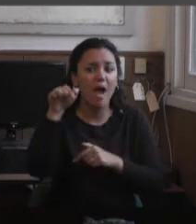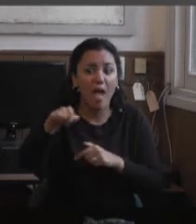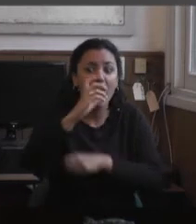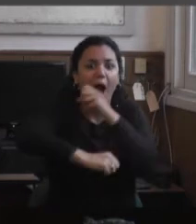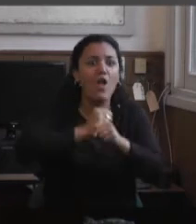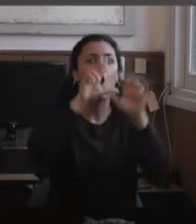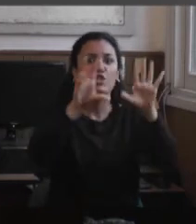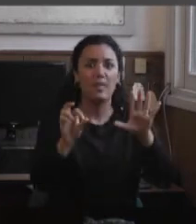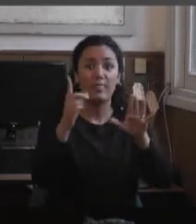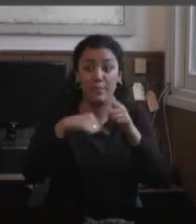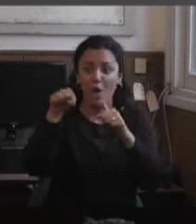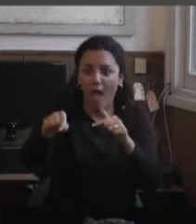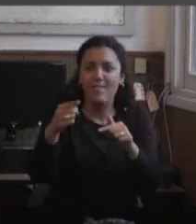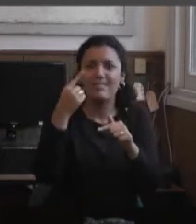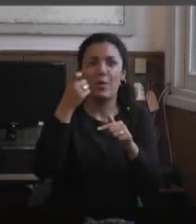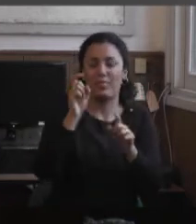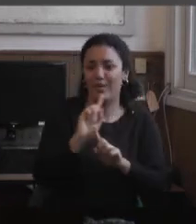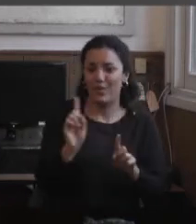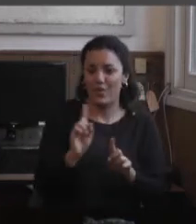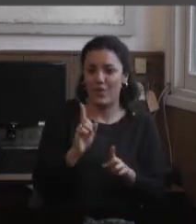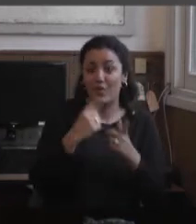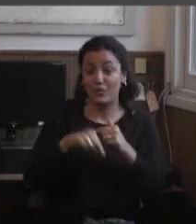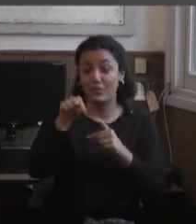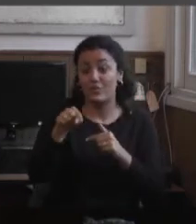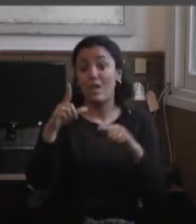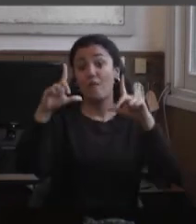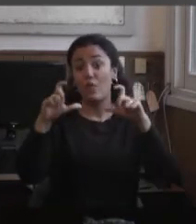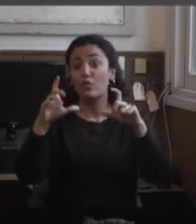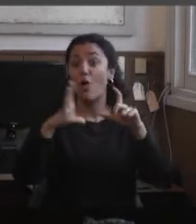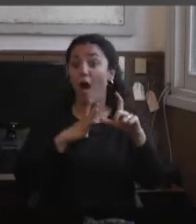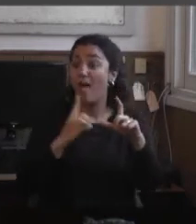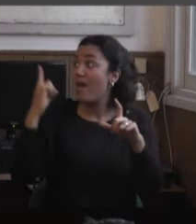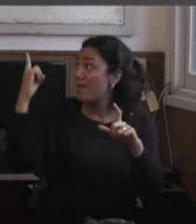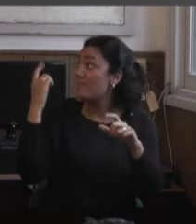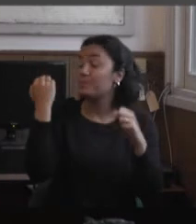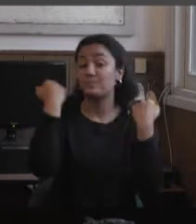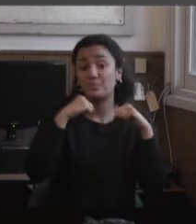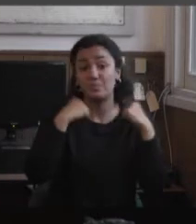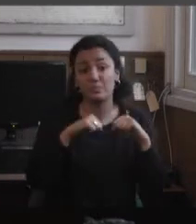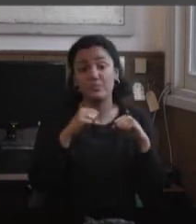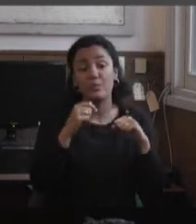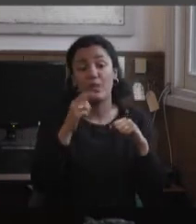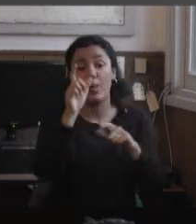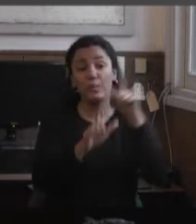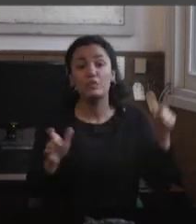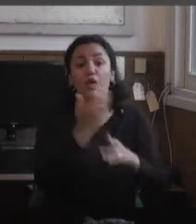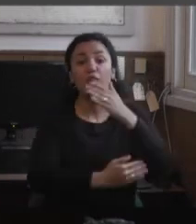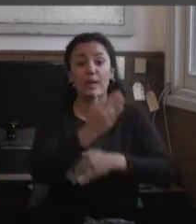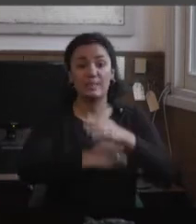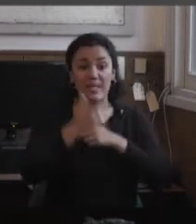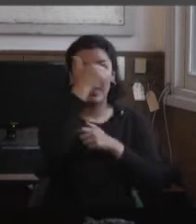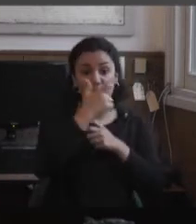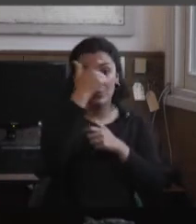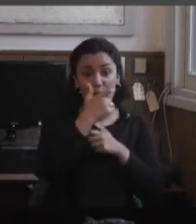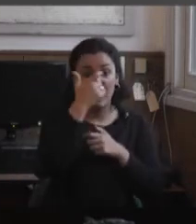es parte de mis inicios. Y la foto, hay alguien con discapacidad visual, que esos son ejercicios que siempre tenemos que hacer cuando damos una charla,